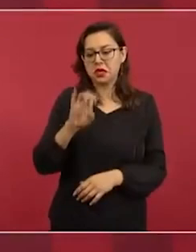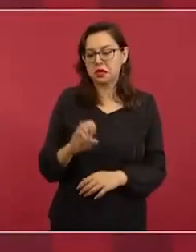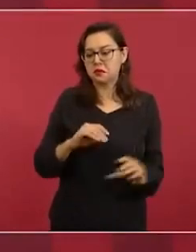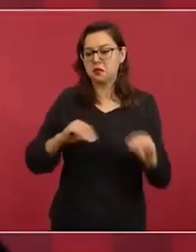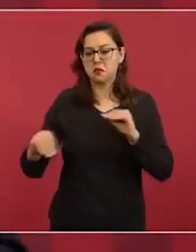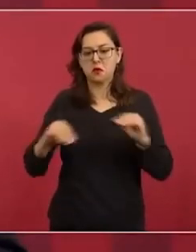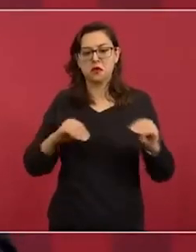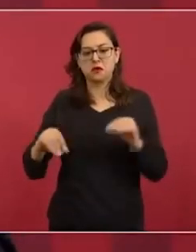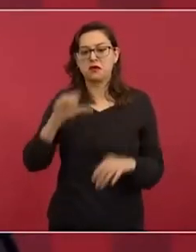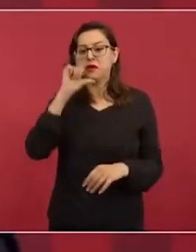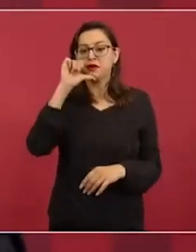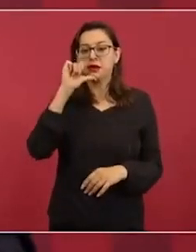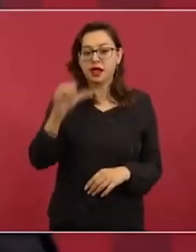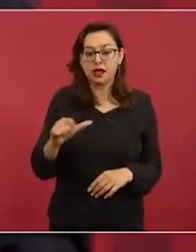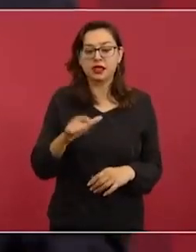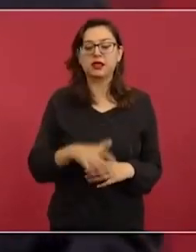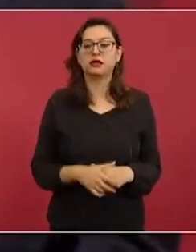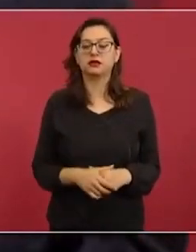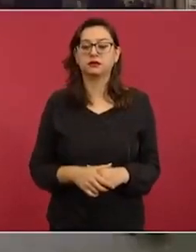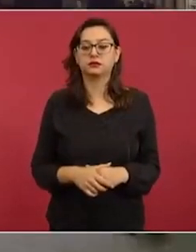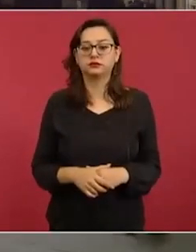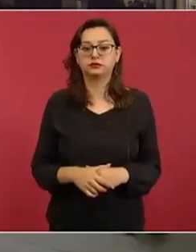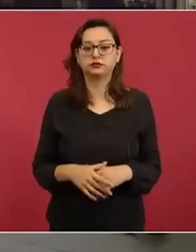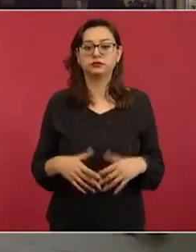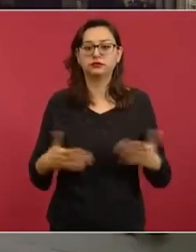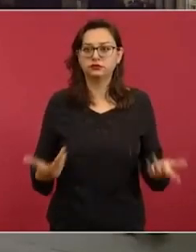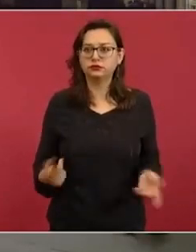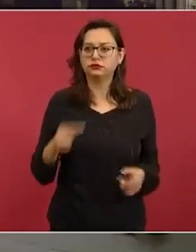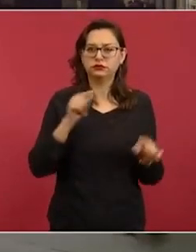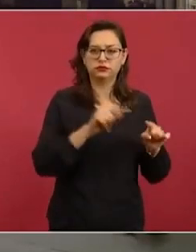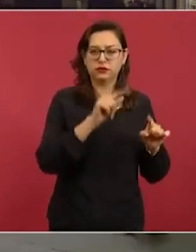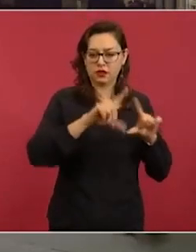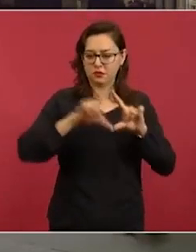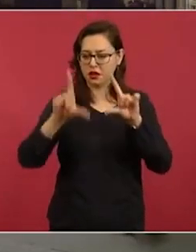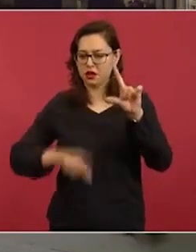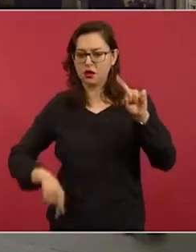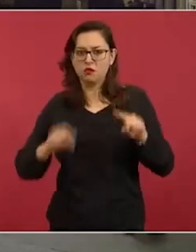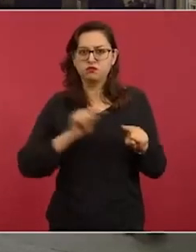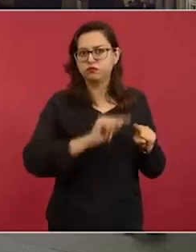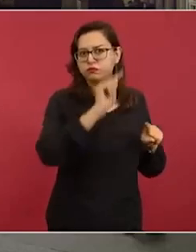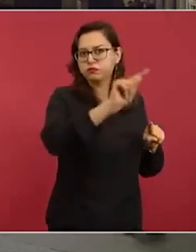instalando casillas en lo más apartado,